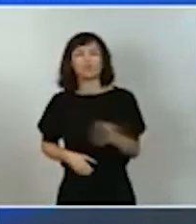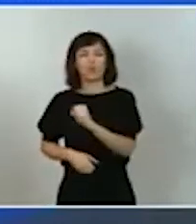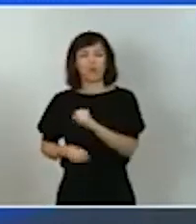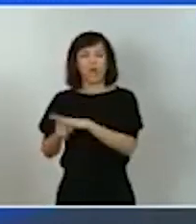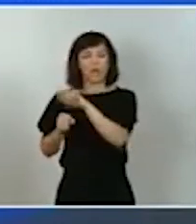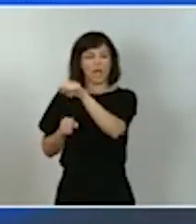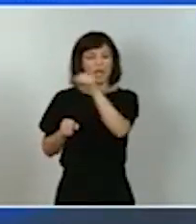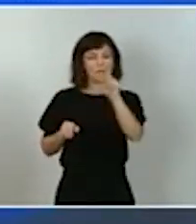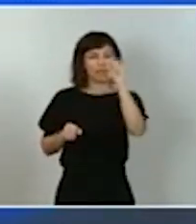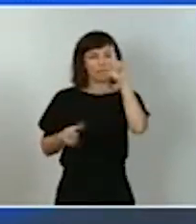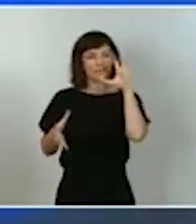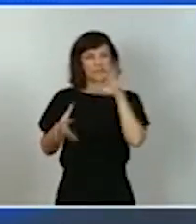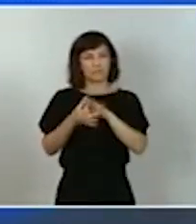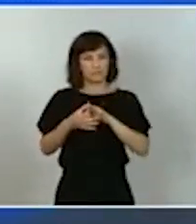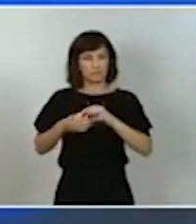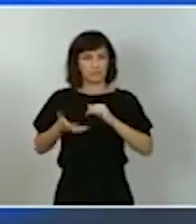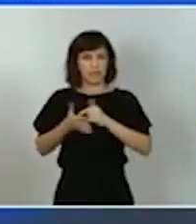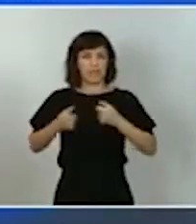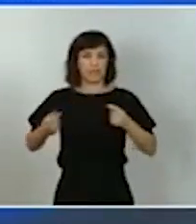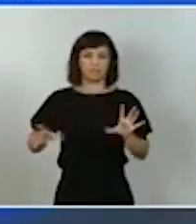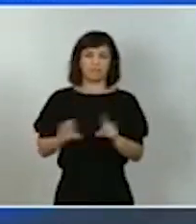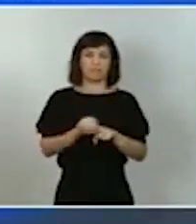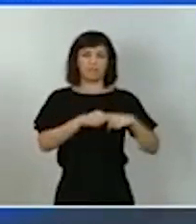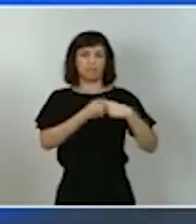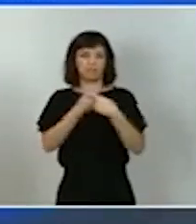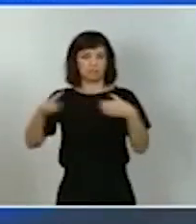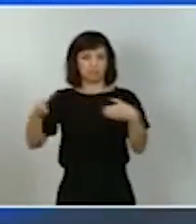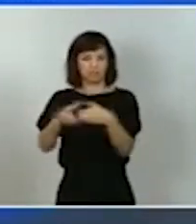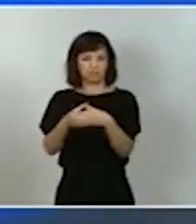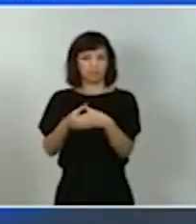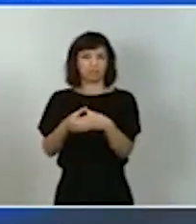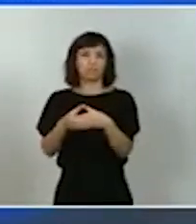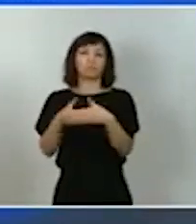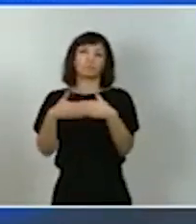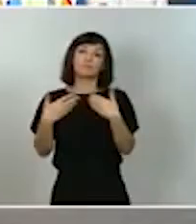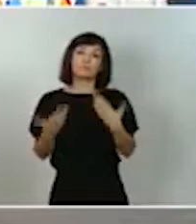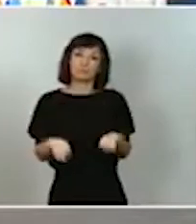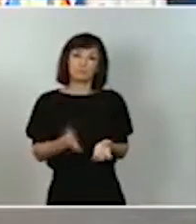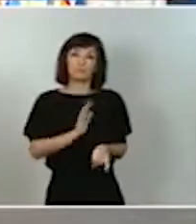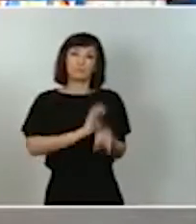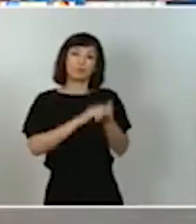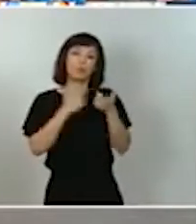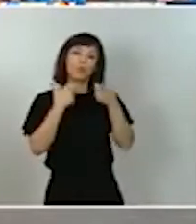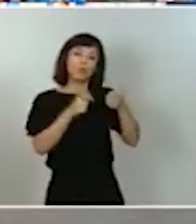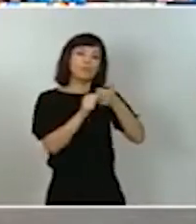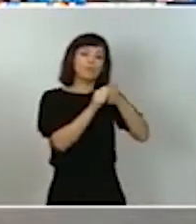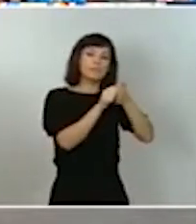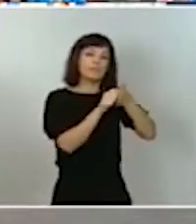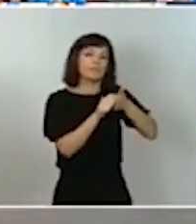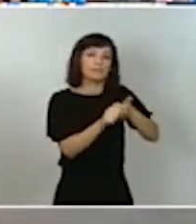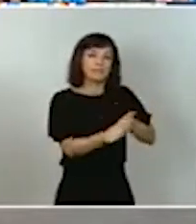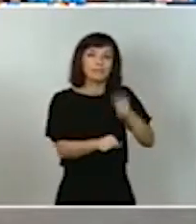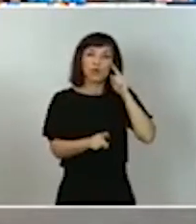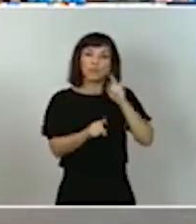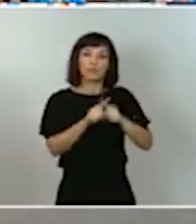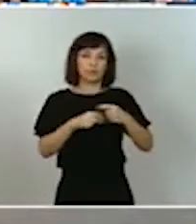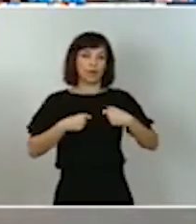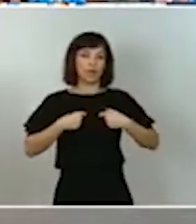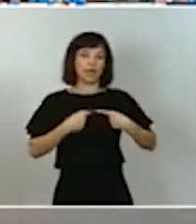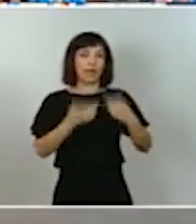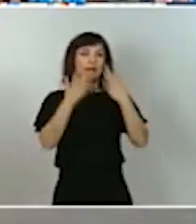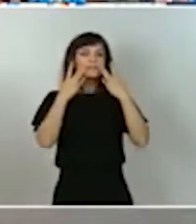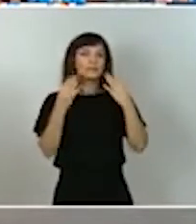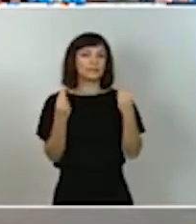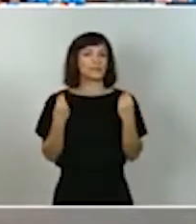con la ejecución del plan y asimismo se constituirá una unidad de seguimiento para la correcta ejecución y el